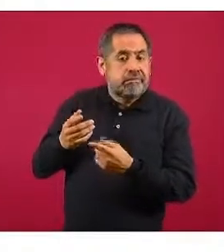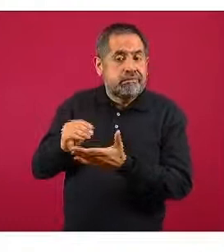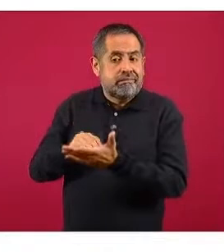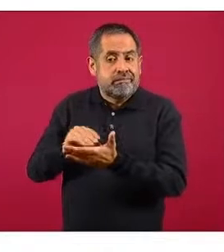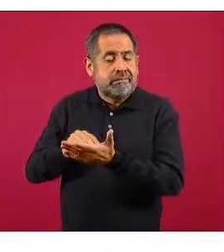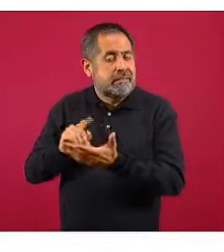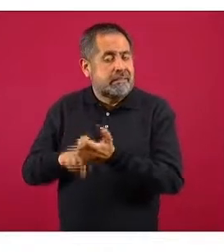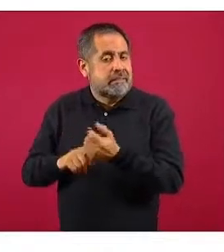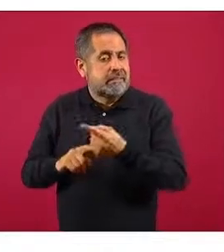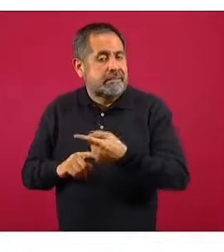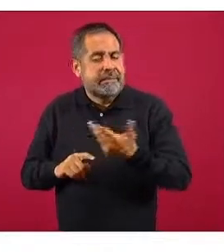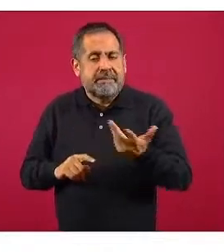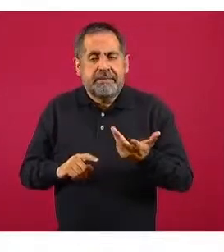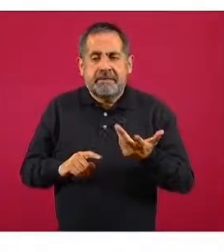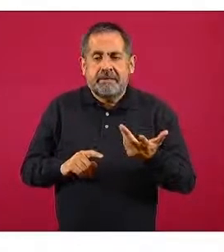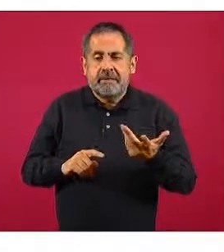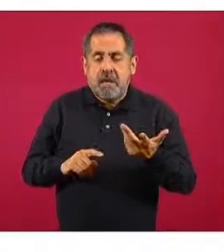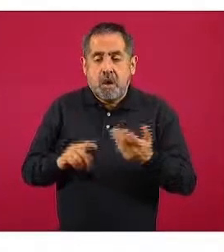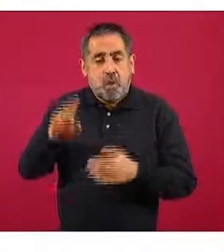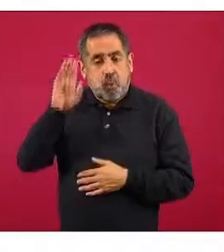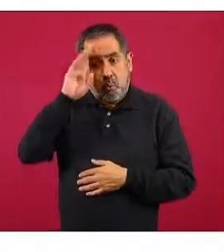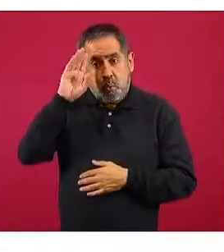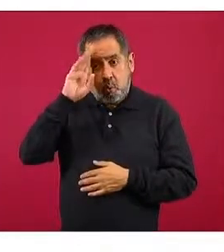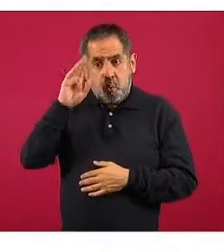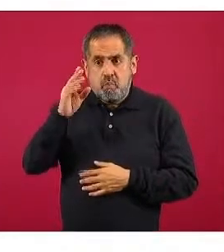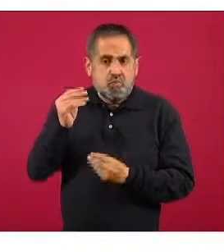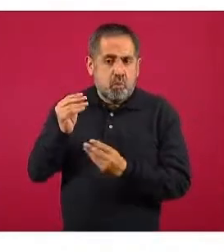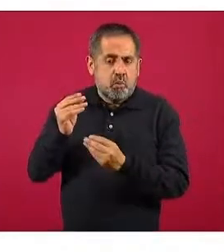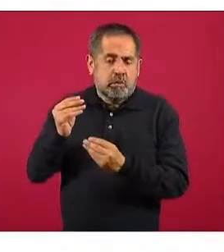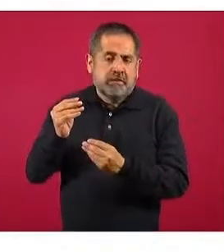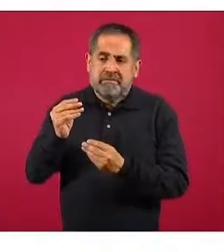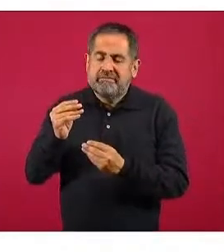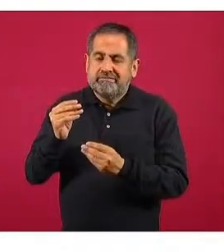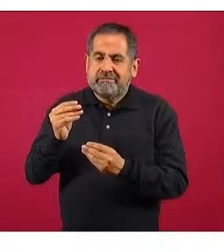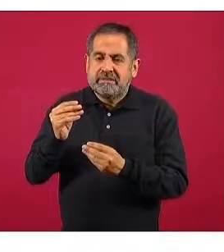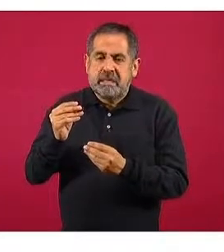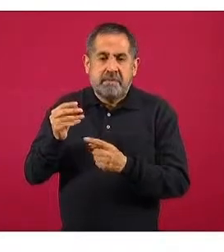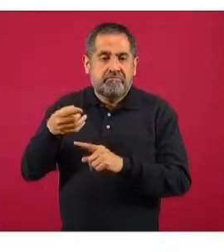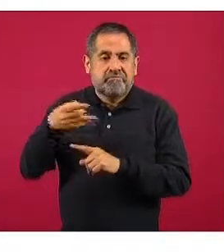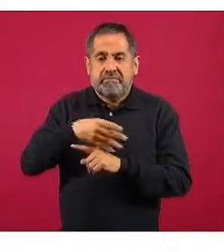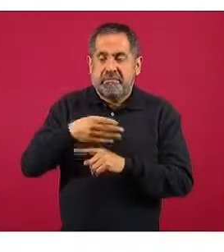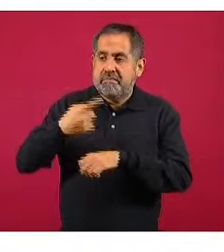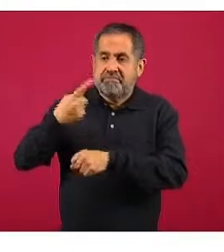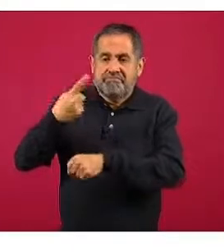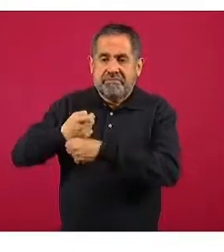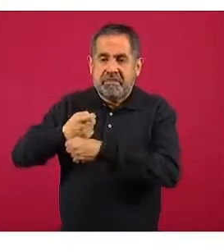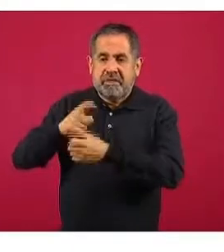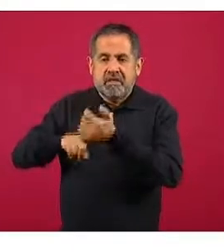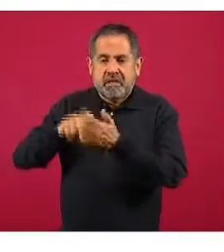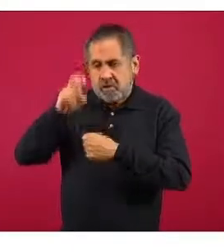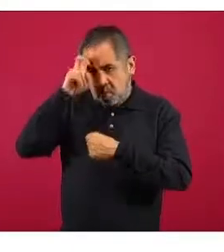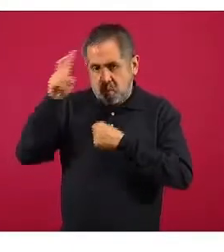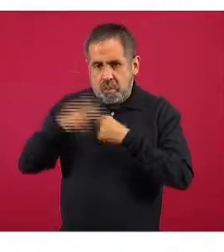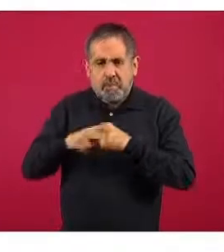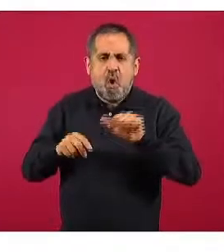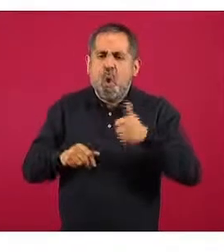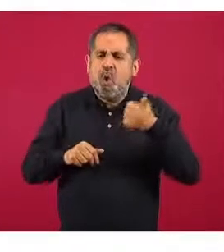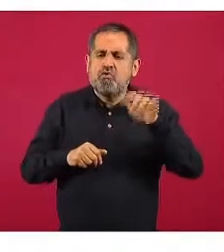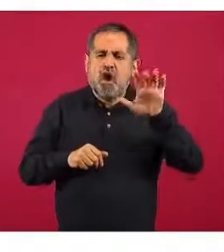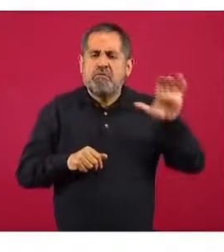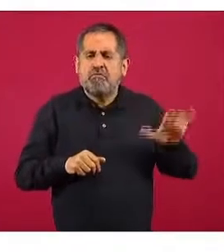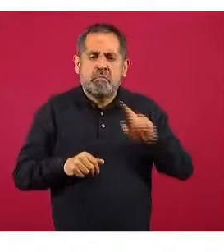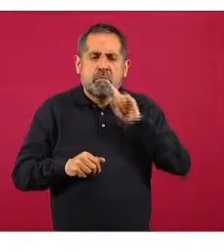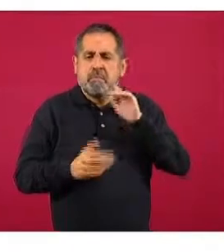con una magnitud o una carga importante que lo sitúa por encima de todas las otras regiones,